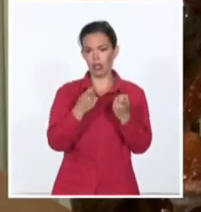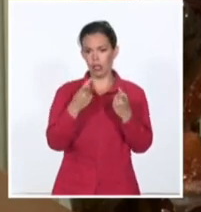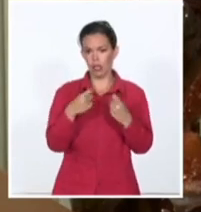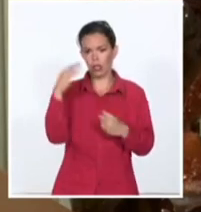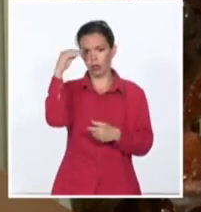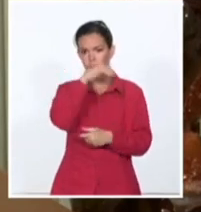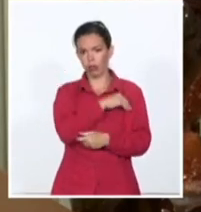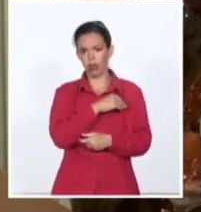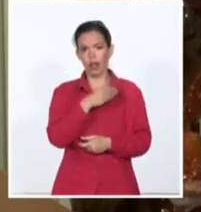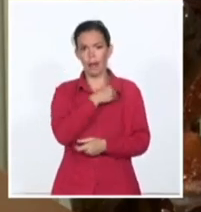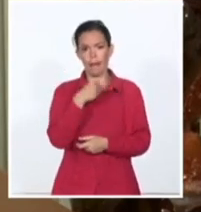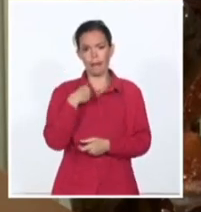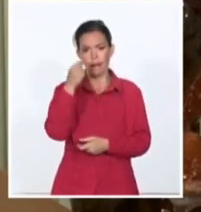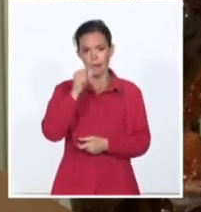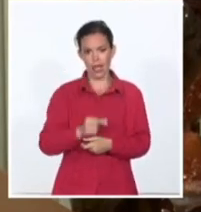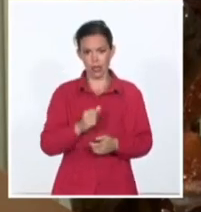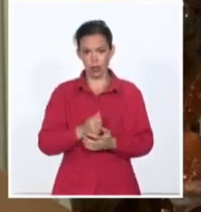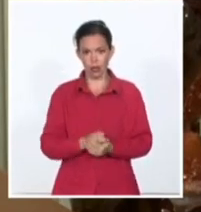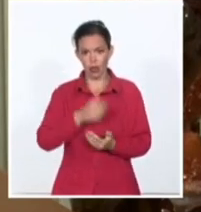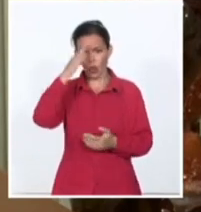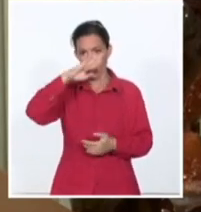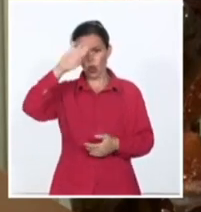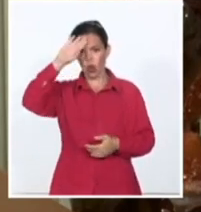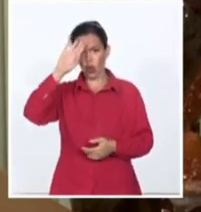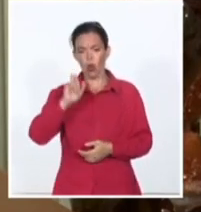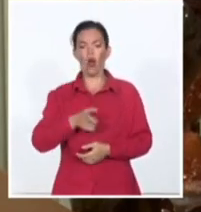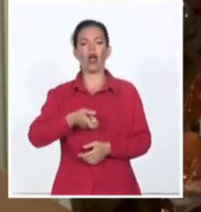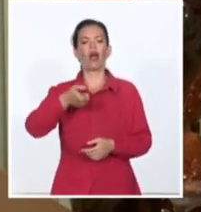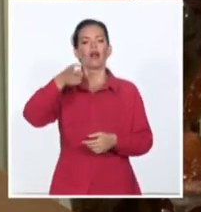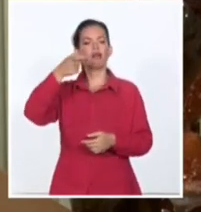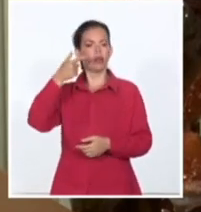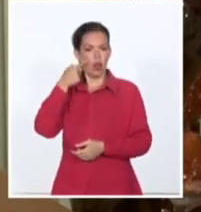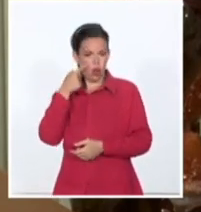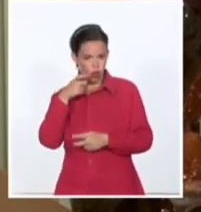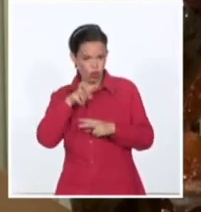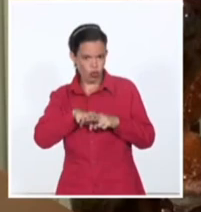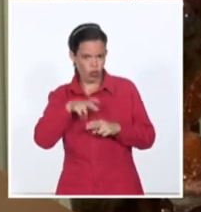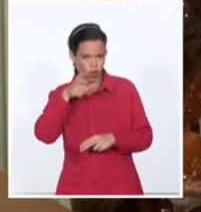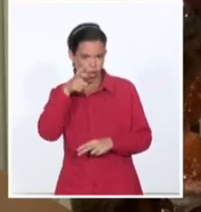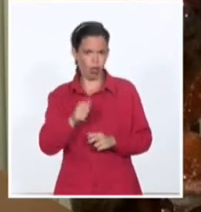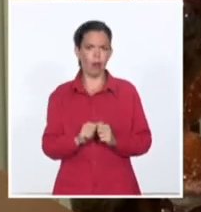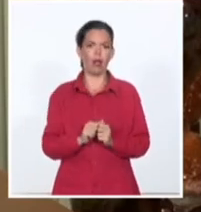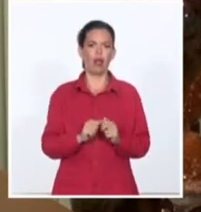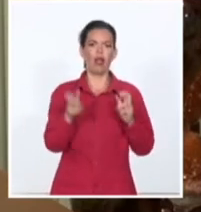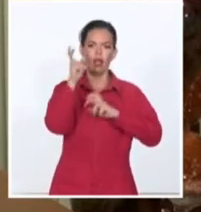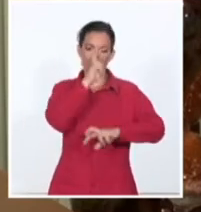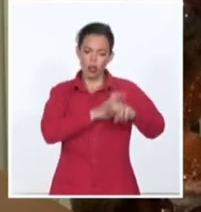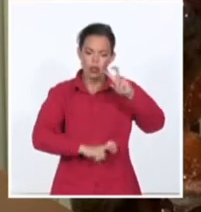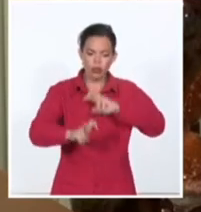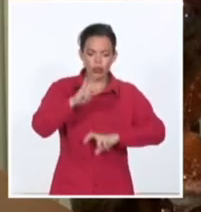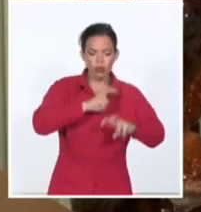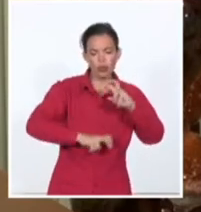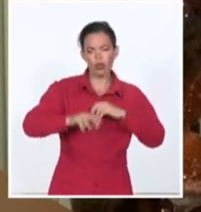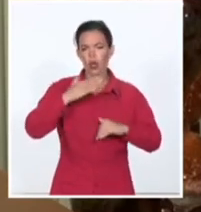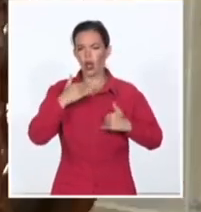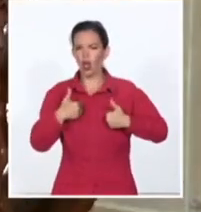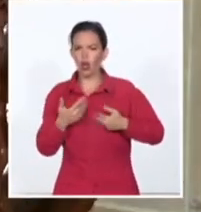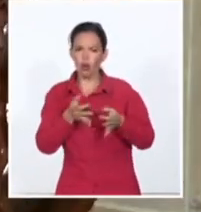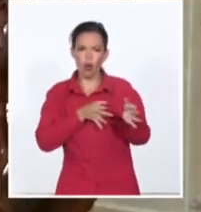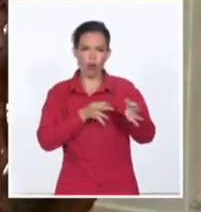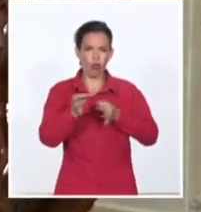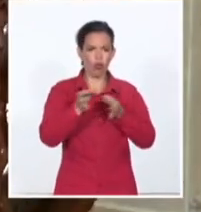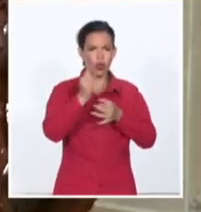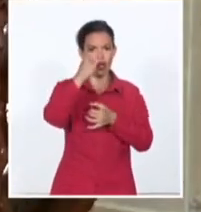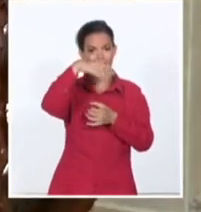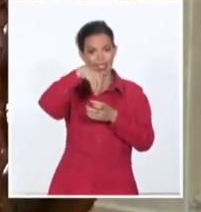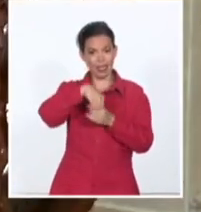tiene votos, pero sí nos permite observar, nos permite estudiar cómo funcionan estos mecanismos al cielo interno